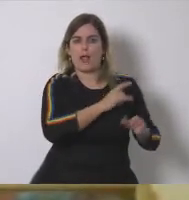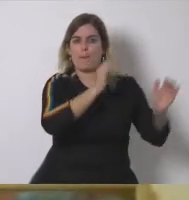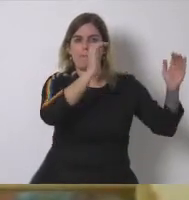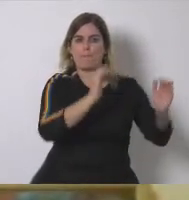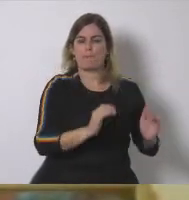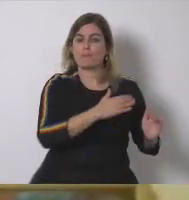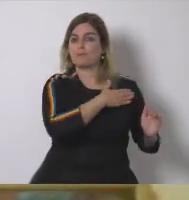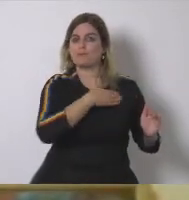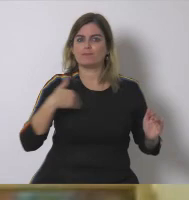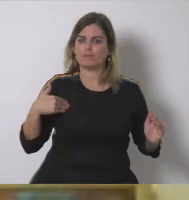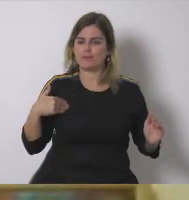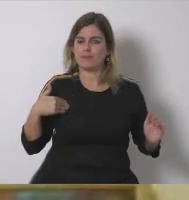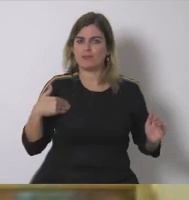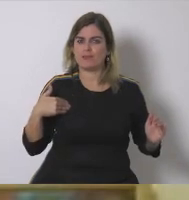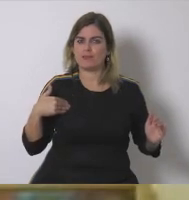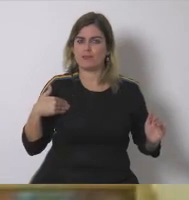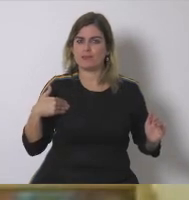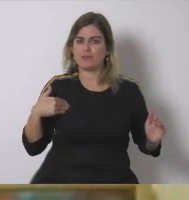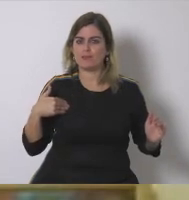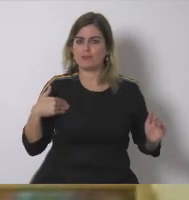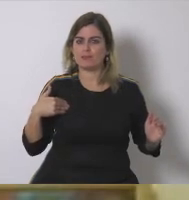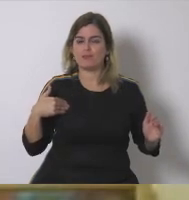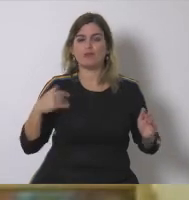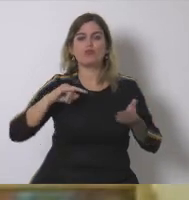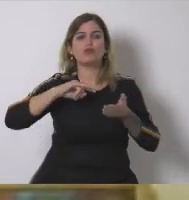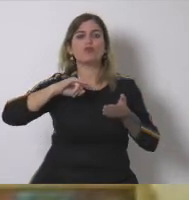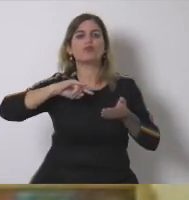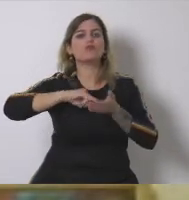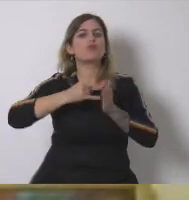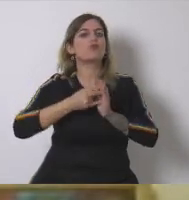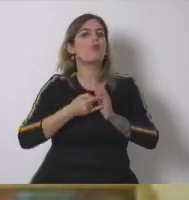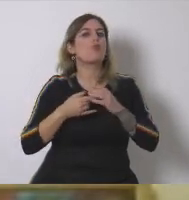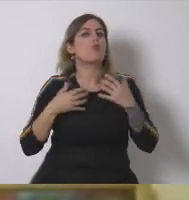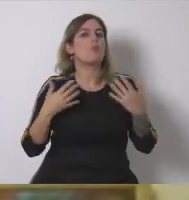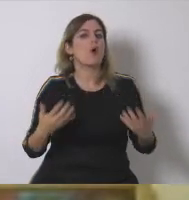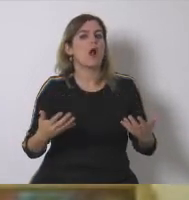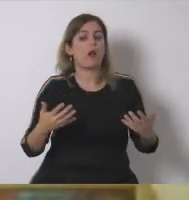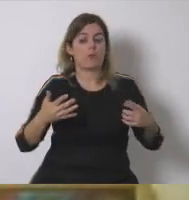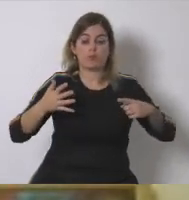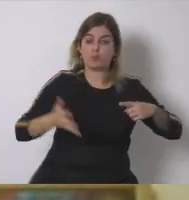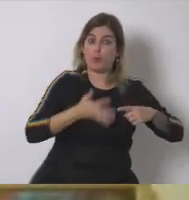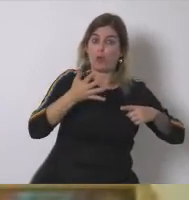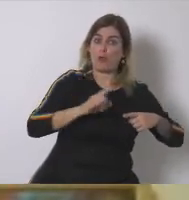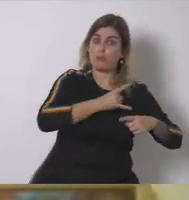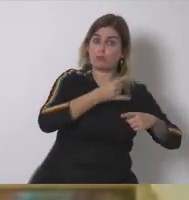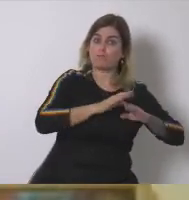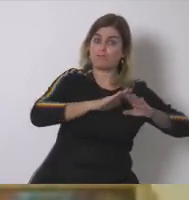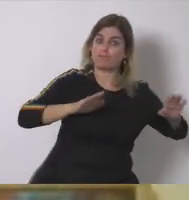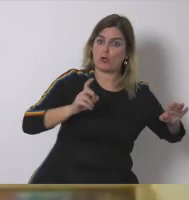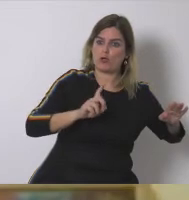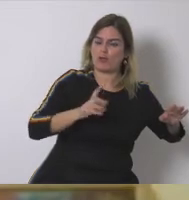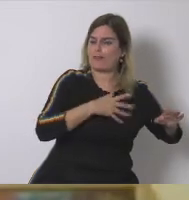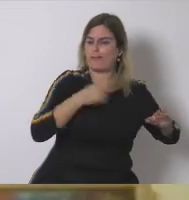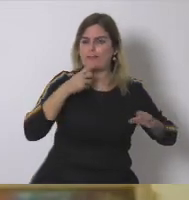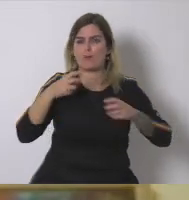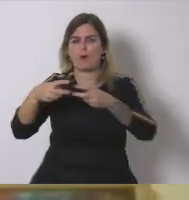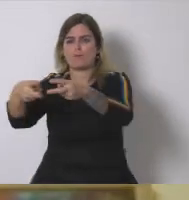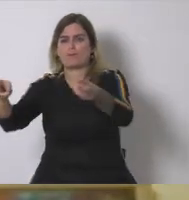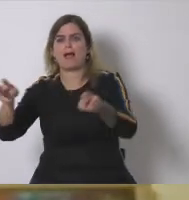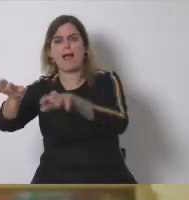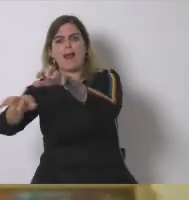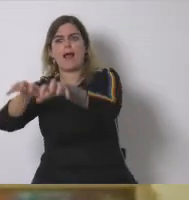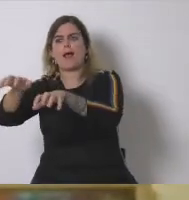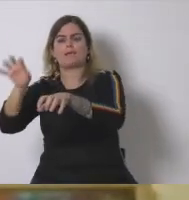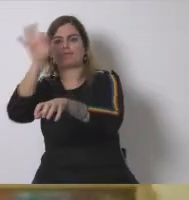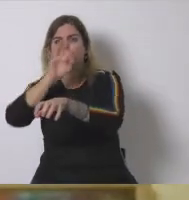huella ecológica en la producción alimentaria solo debe no solo es una cuestión de